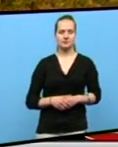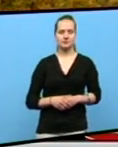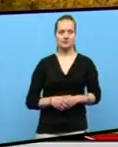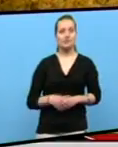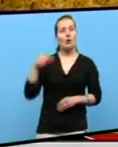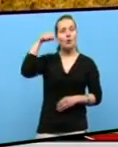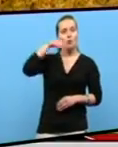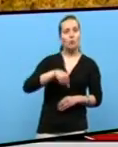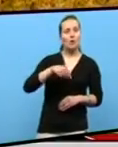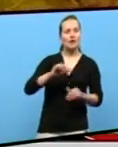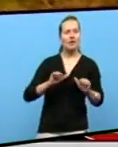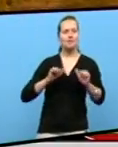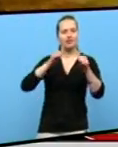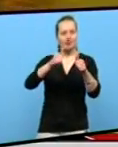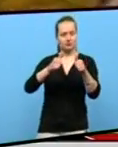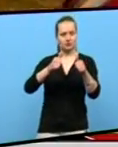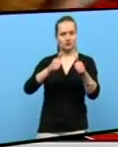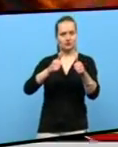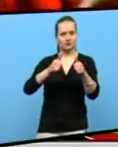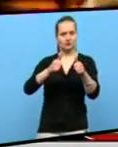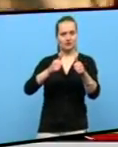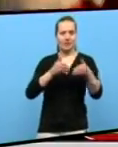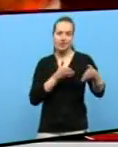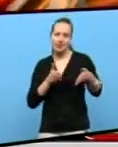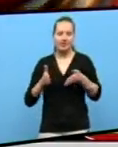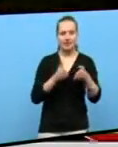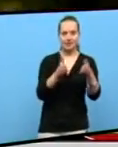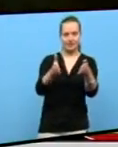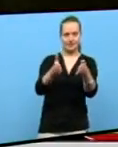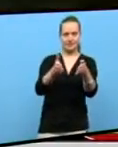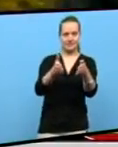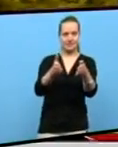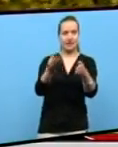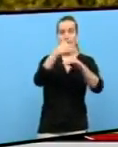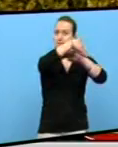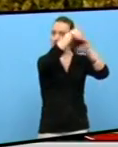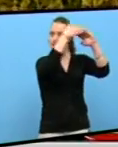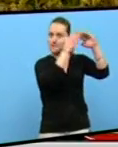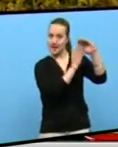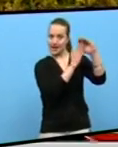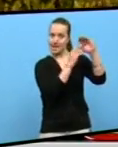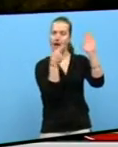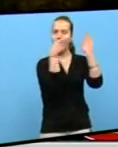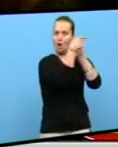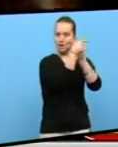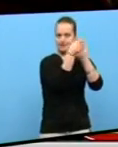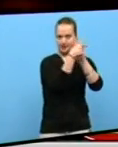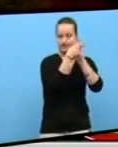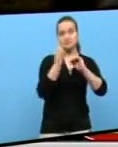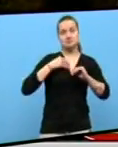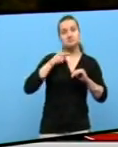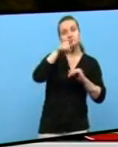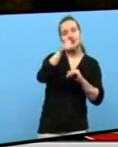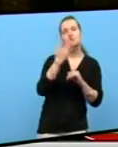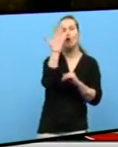Oxe iniciamos este camiño na mariña oriental Conheciendo